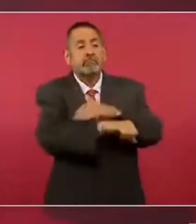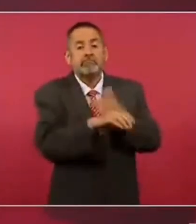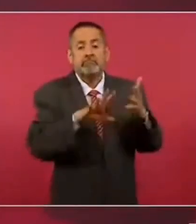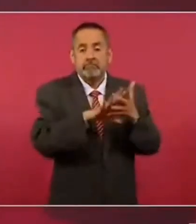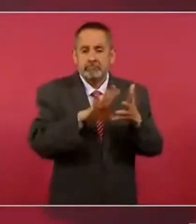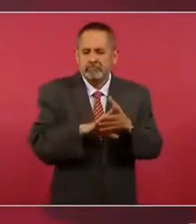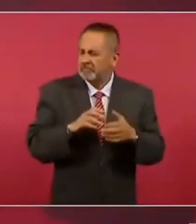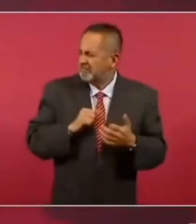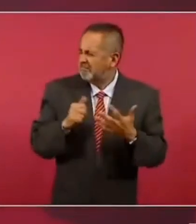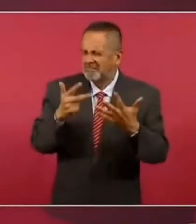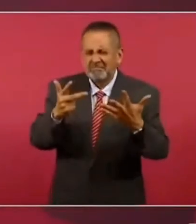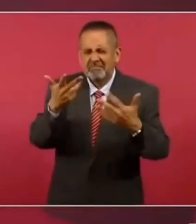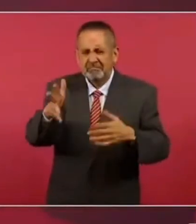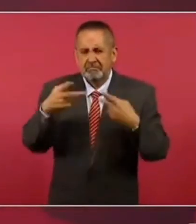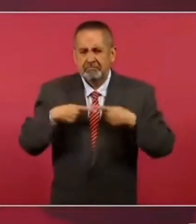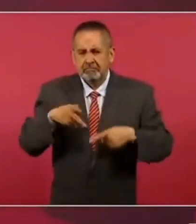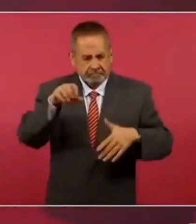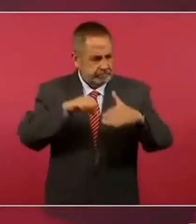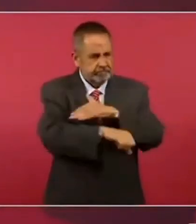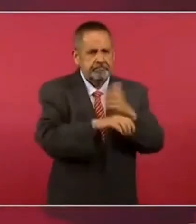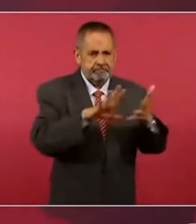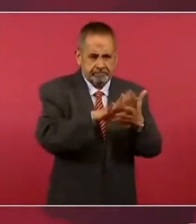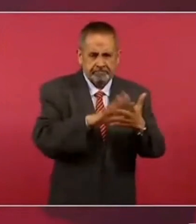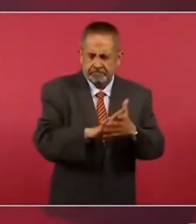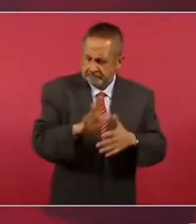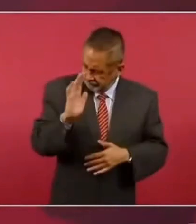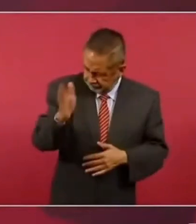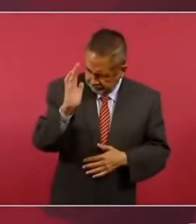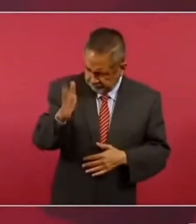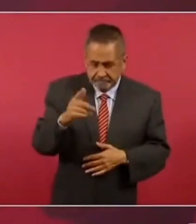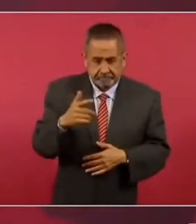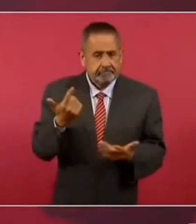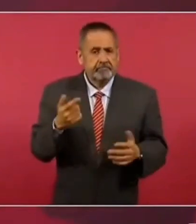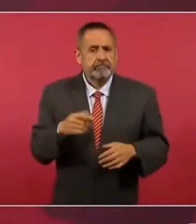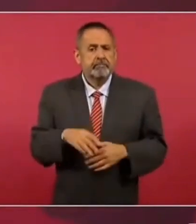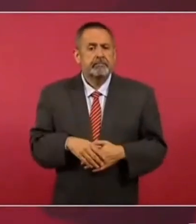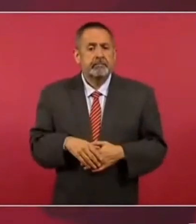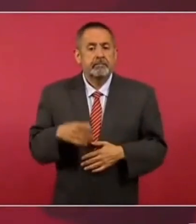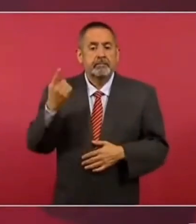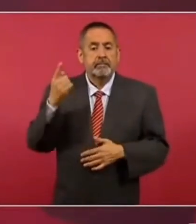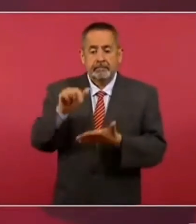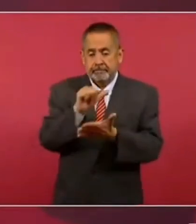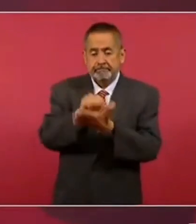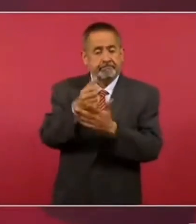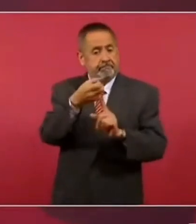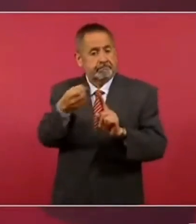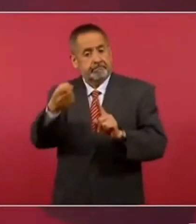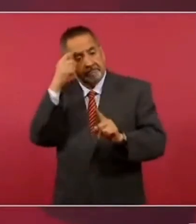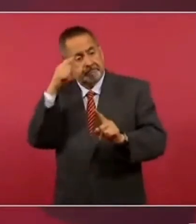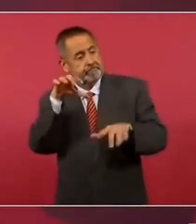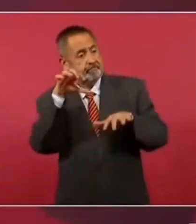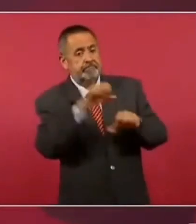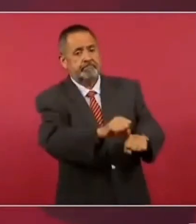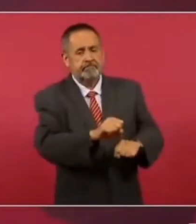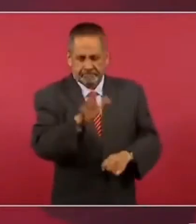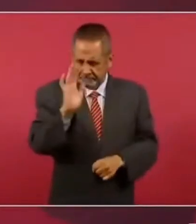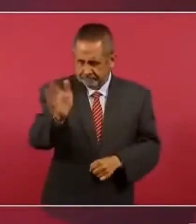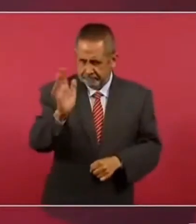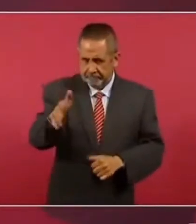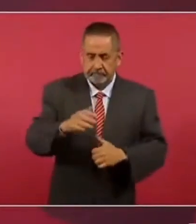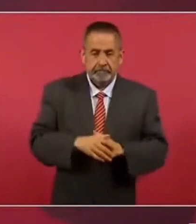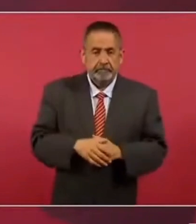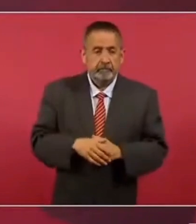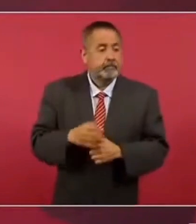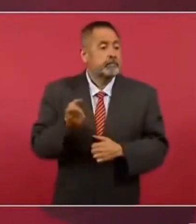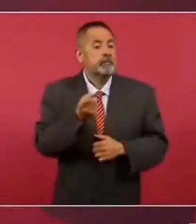como ocho o diez, y están dictadas órdenes de aprehensión. Y hay